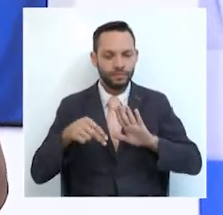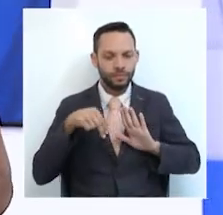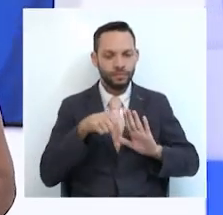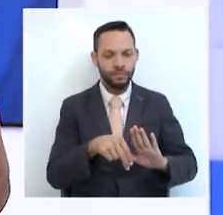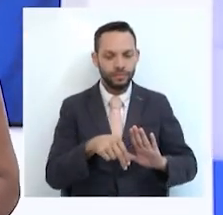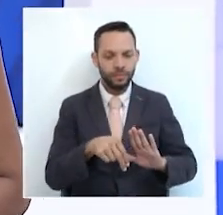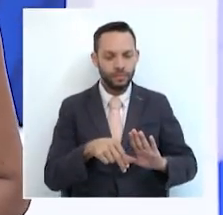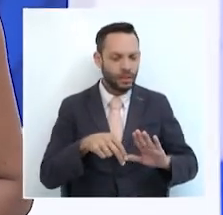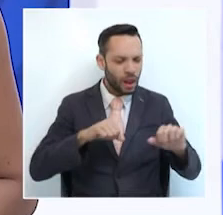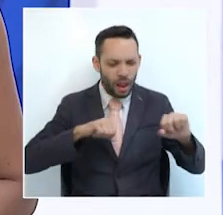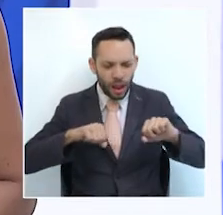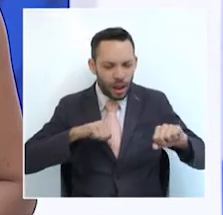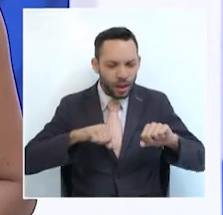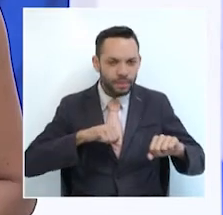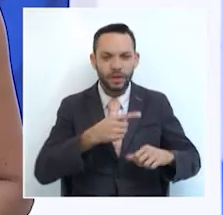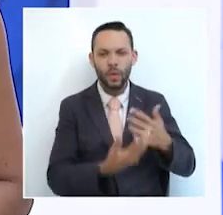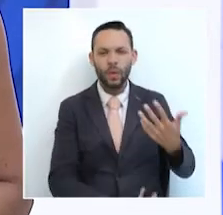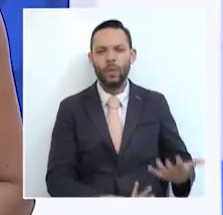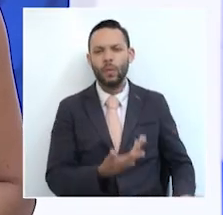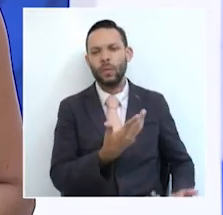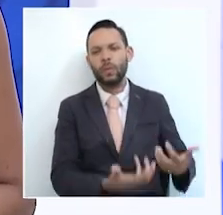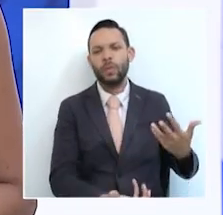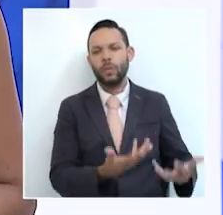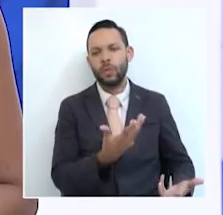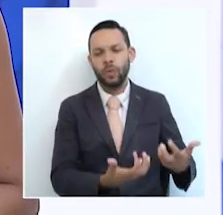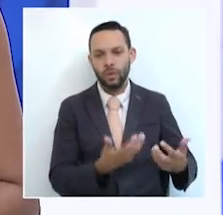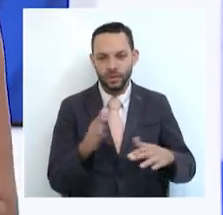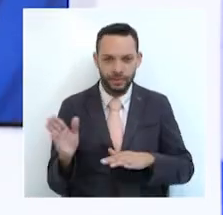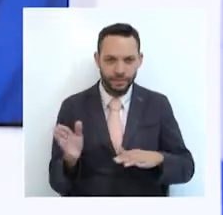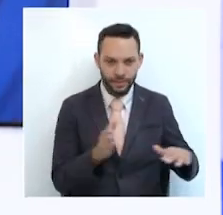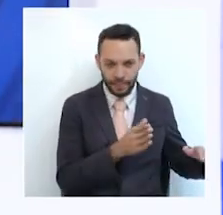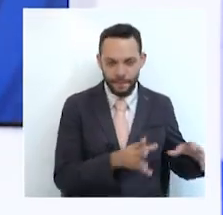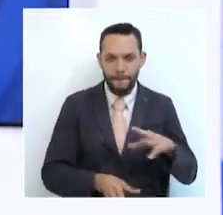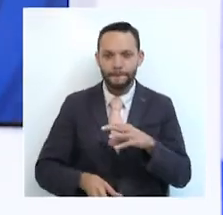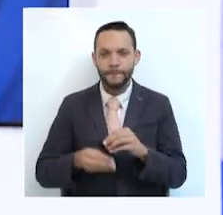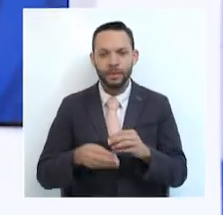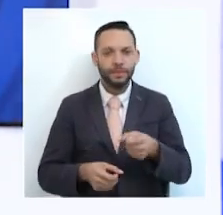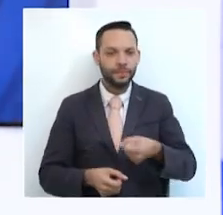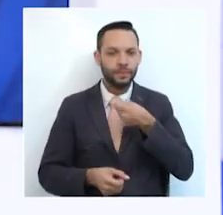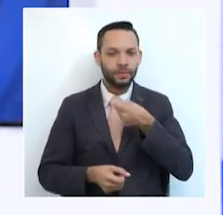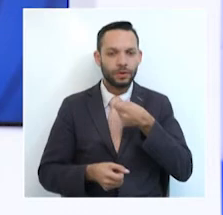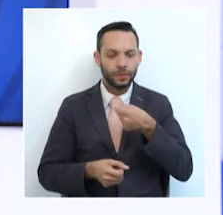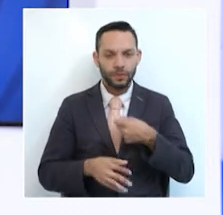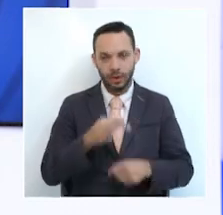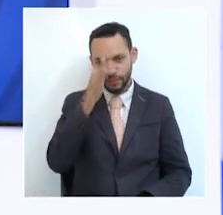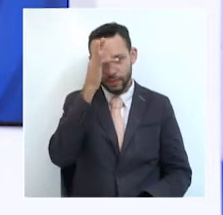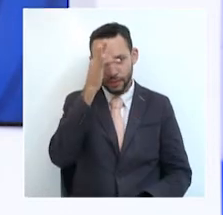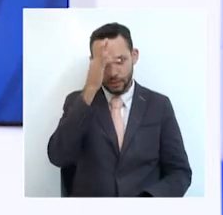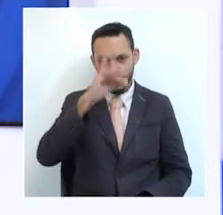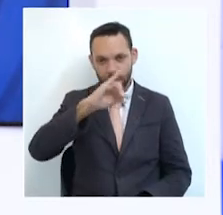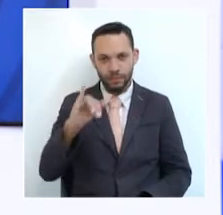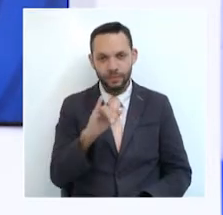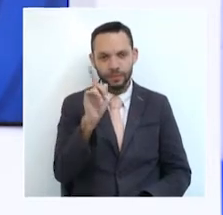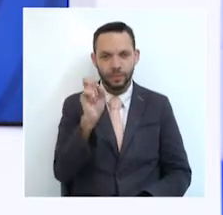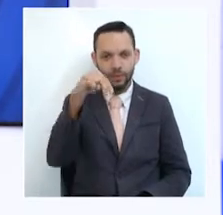terminación de esta conflagración y de la información que usted nos entrega. Y continuando con más noticias, el Hospital San Juan de Dios hizo hoy su postulación